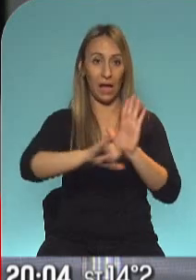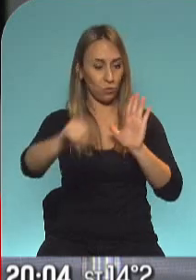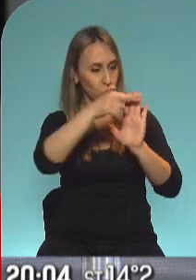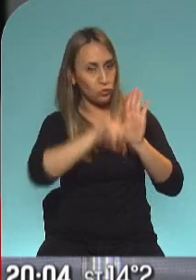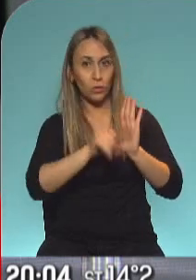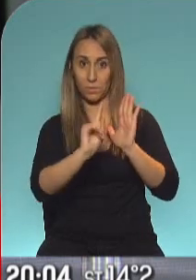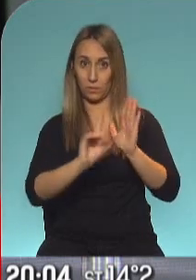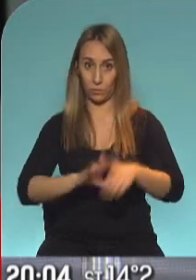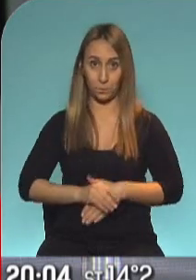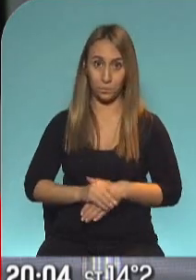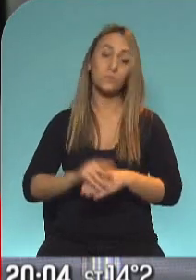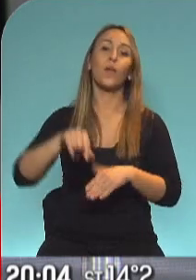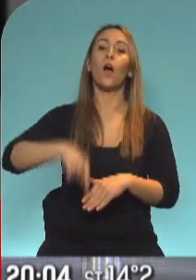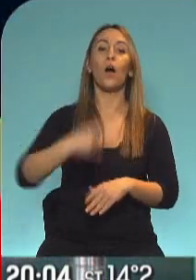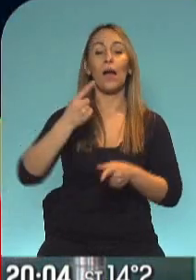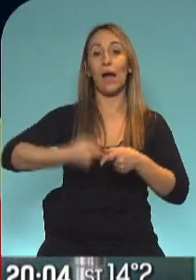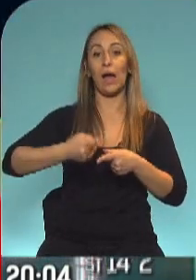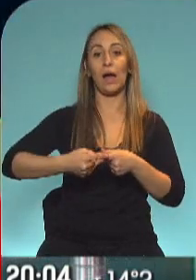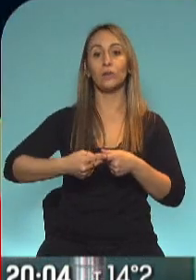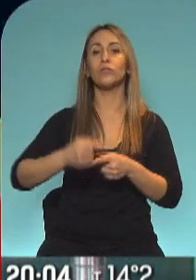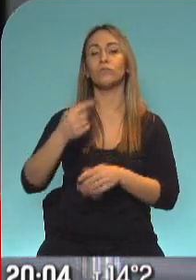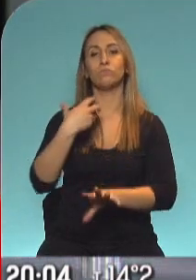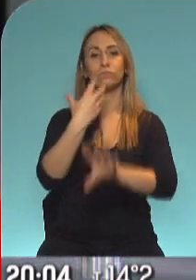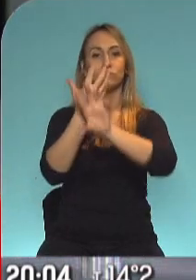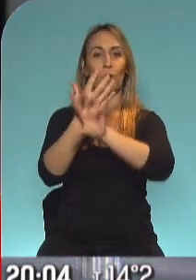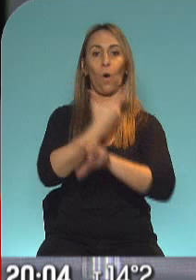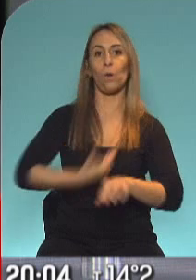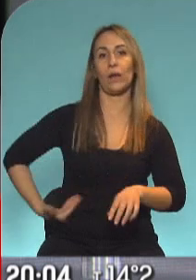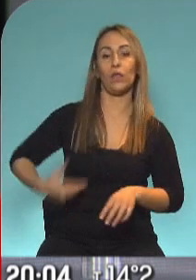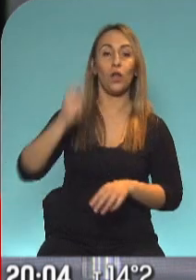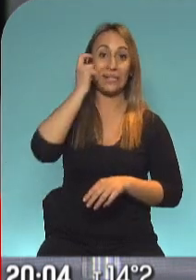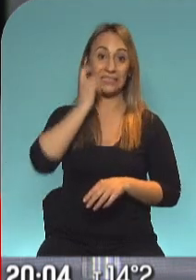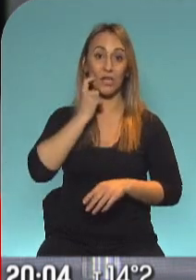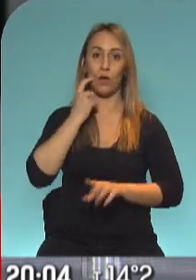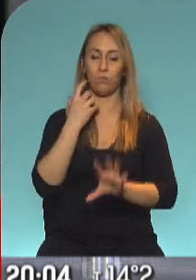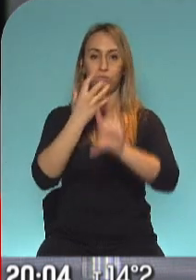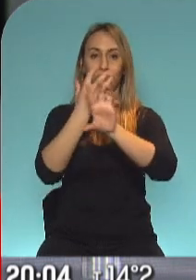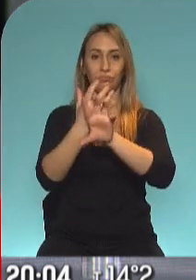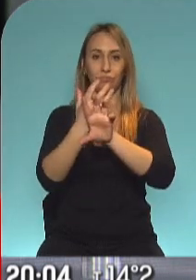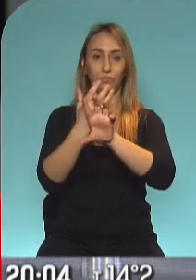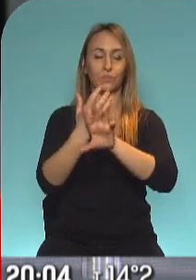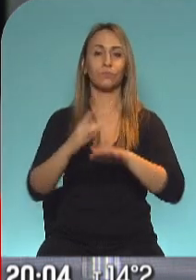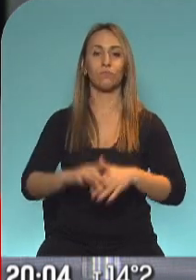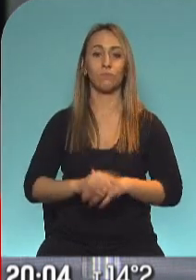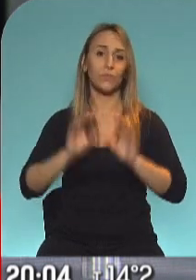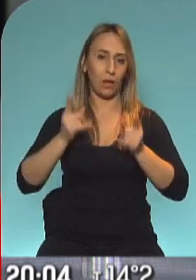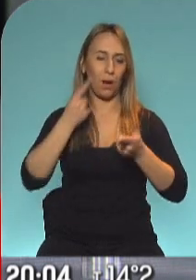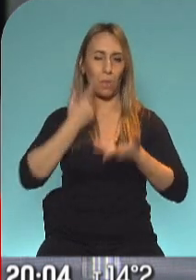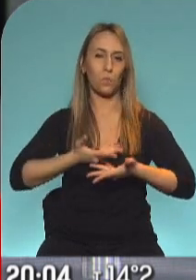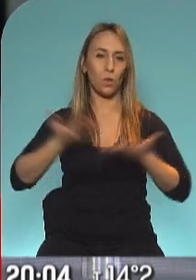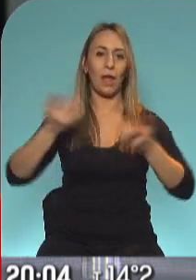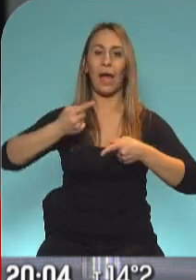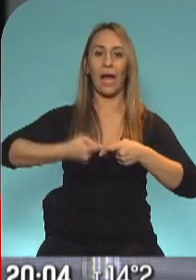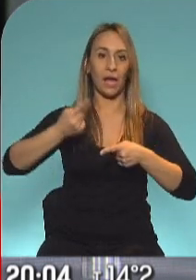presencias de este acto, estuvo por teleconferencia el gobernador Axel Kicillof. Y también, para ver la envergadura del acto, que dice